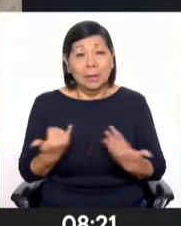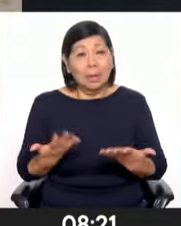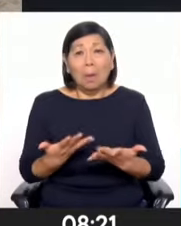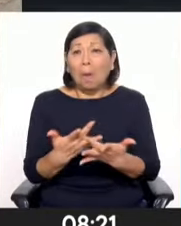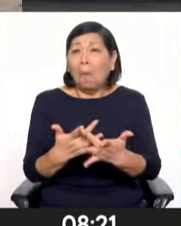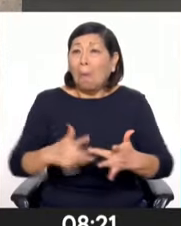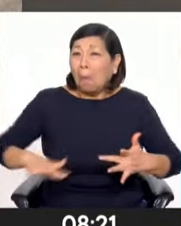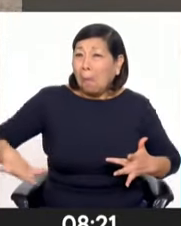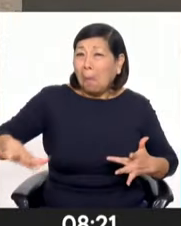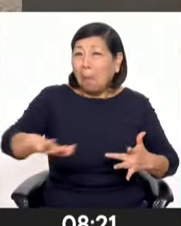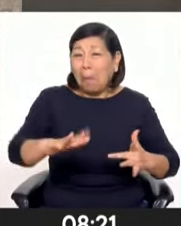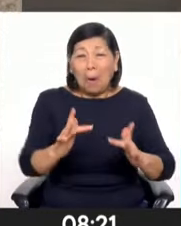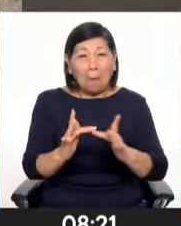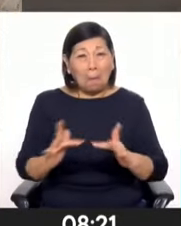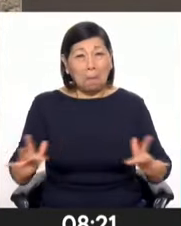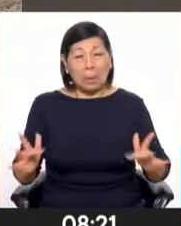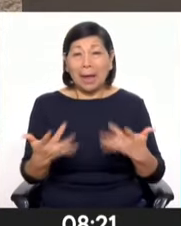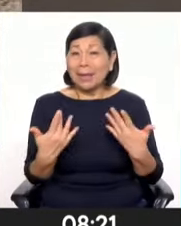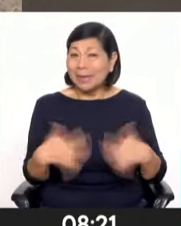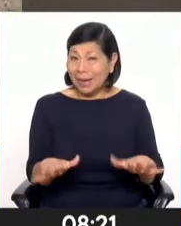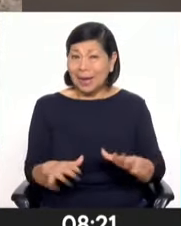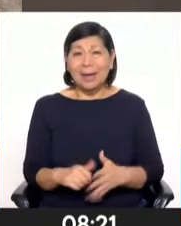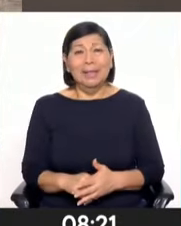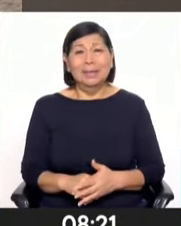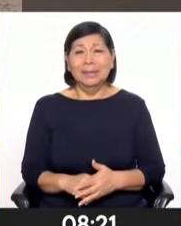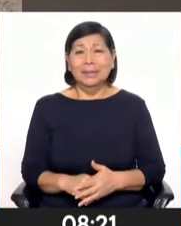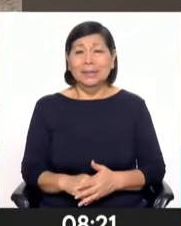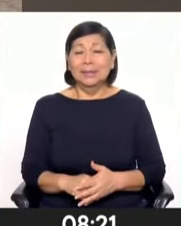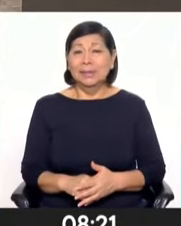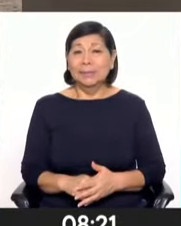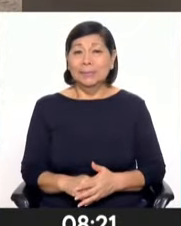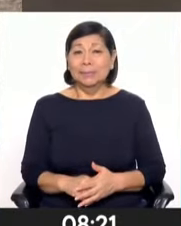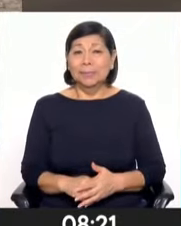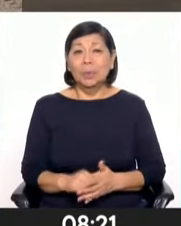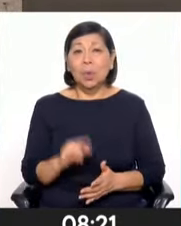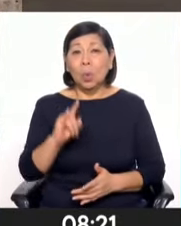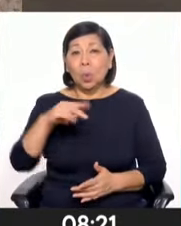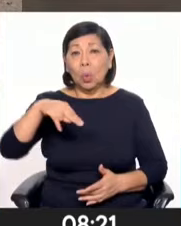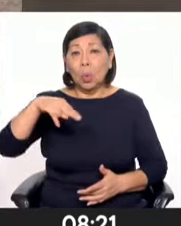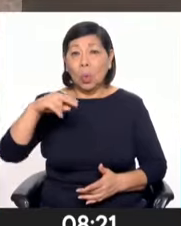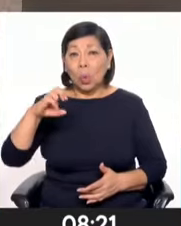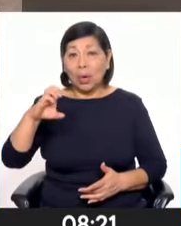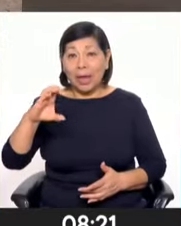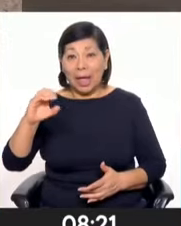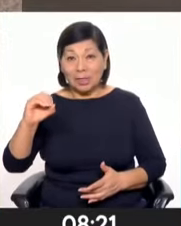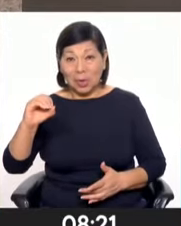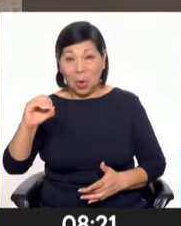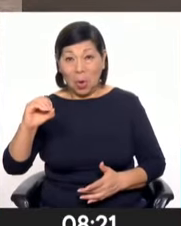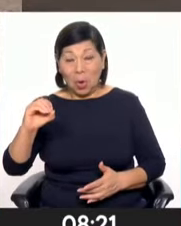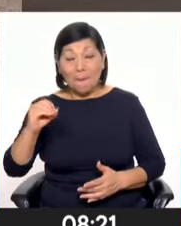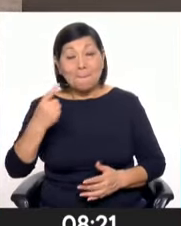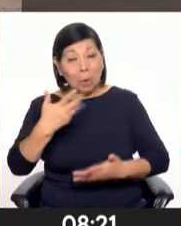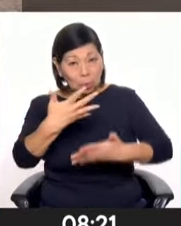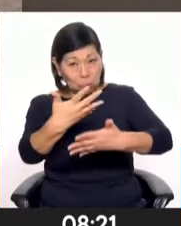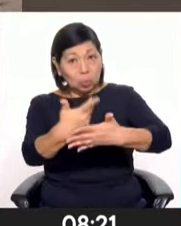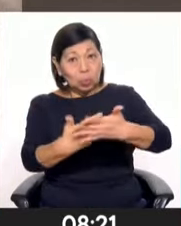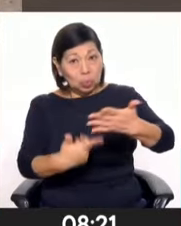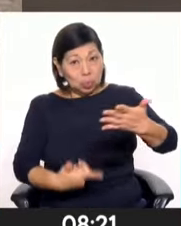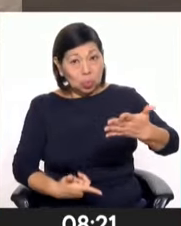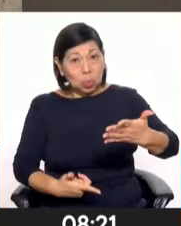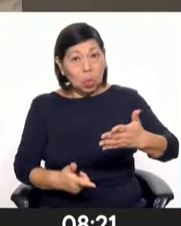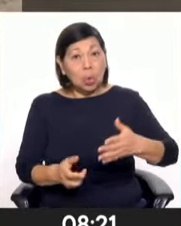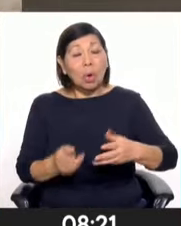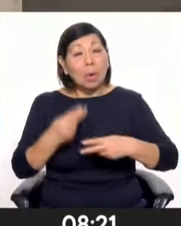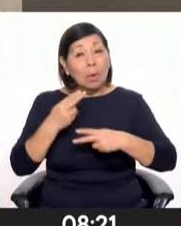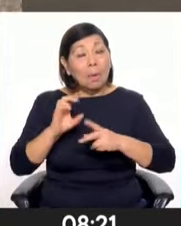desierto paleontológico que tiene Ocucaje ya está en la UNESCO, en la lista de la UNESCO para ser declarado Patrimonio